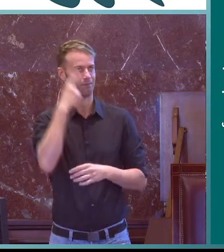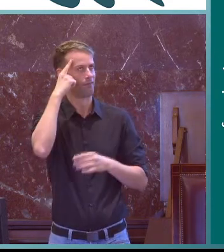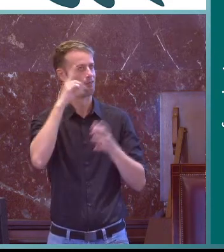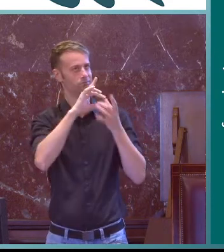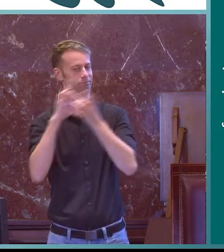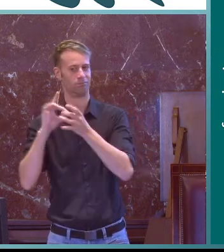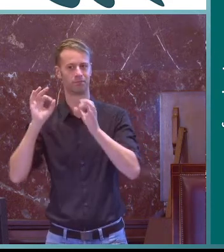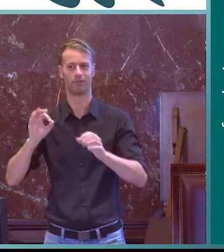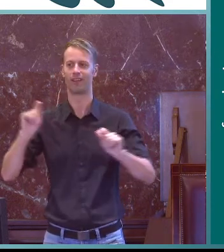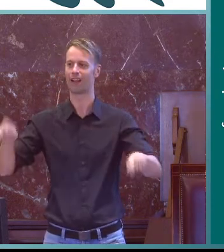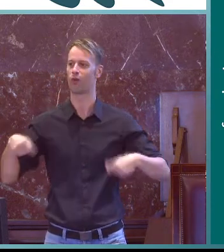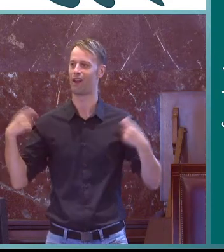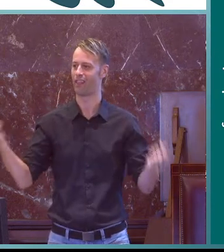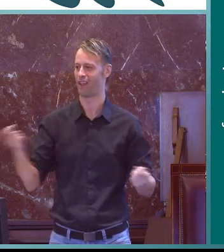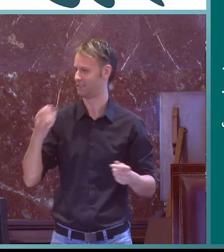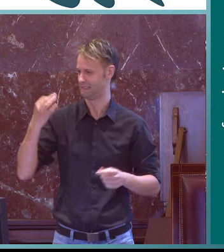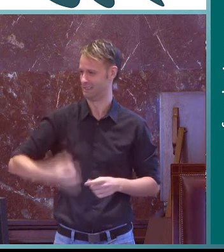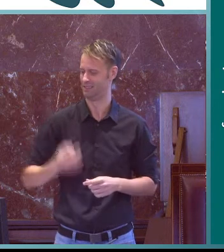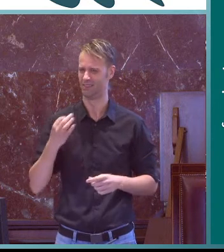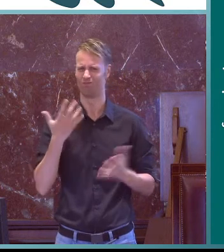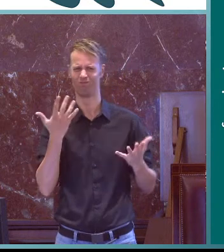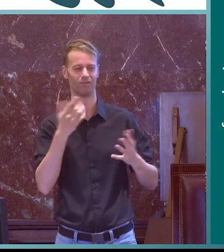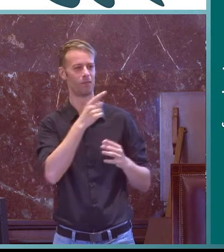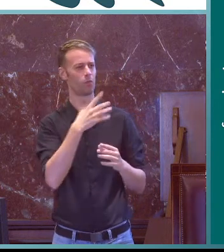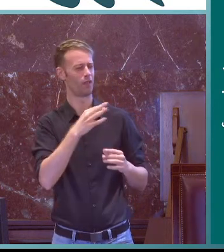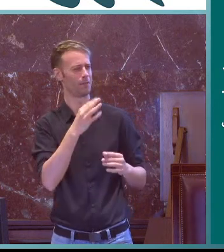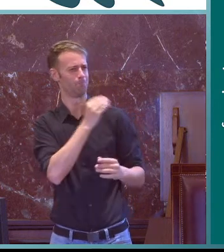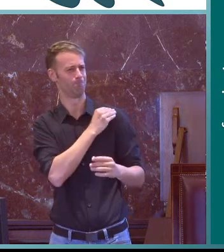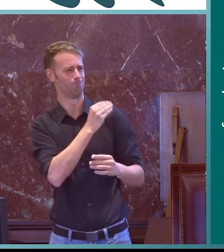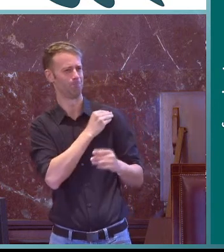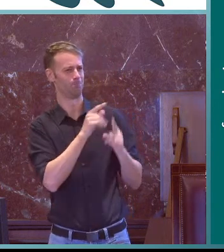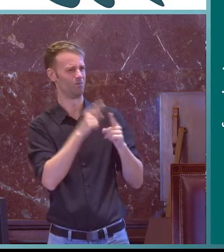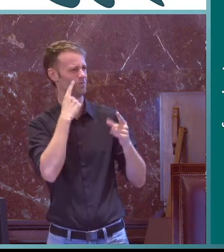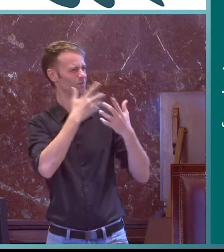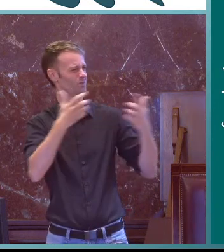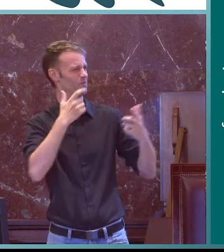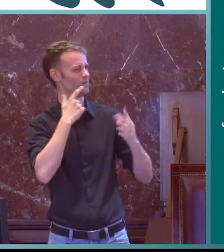¿Qué es la ecología? Porque automáticamente yo creo que lo ligamos a la naturaleza. Seguro que lo estáis haciendo.